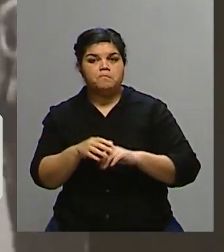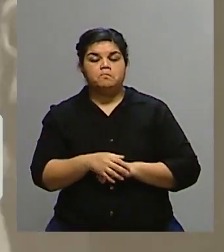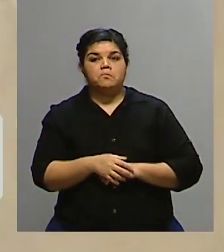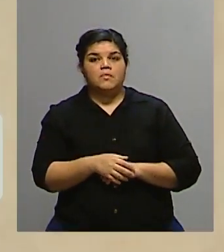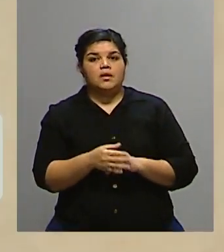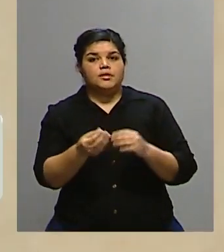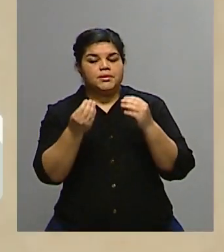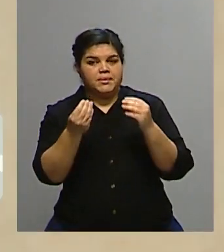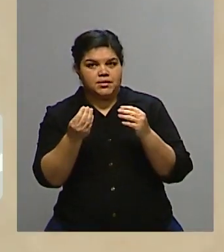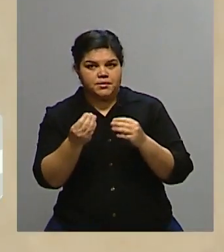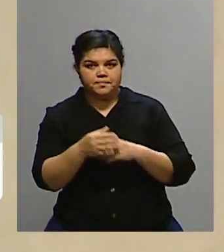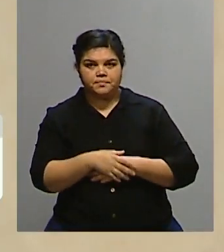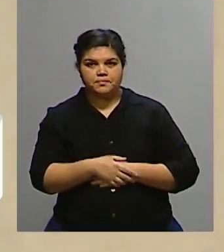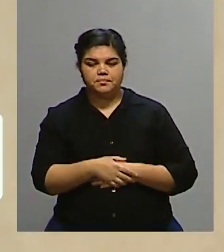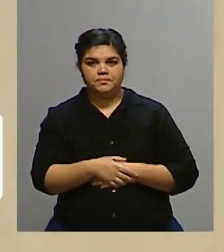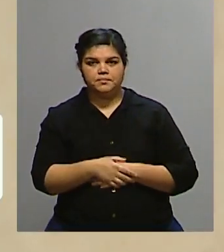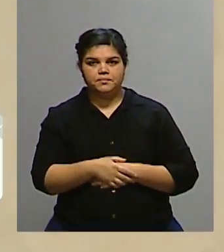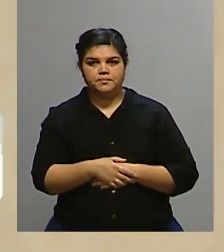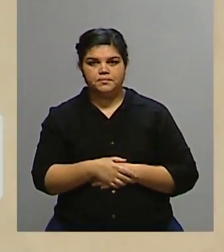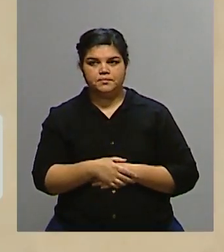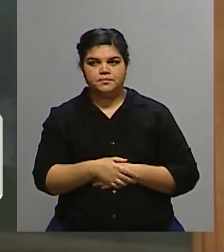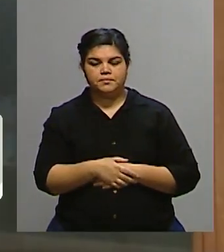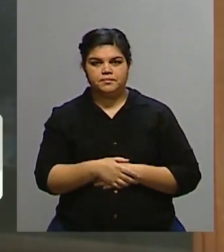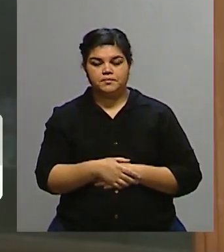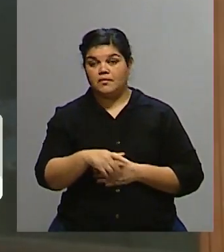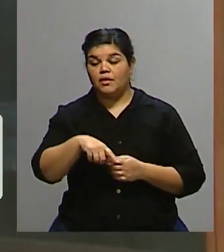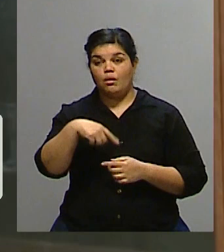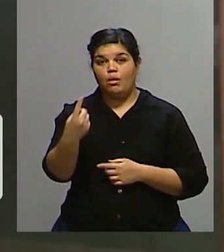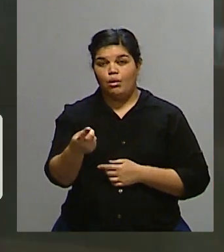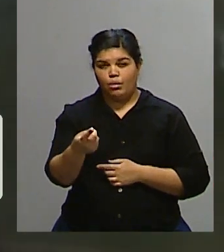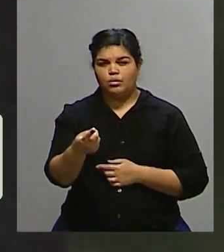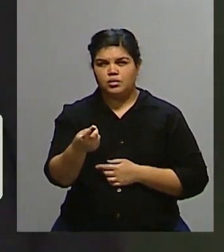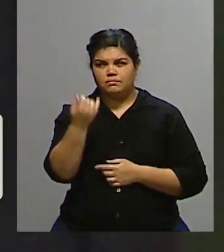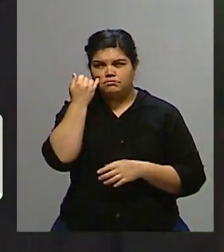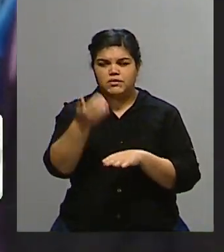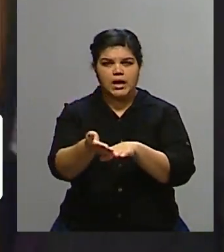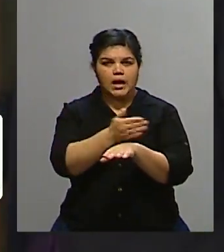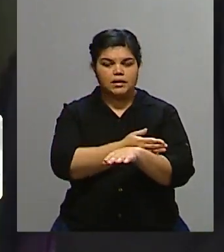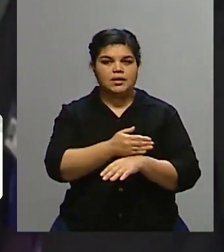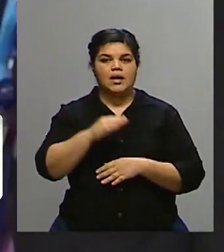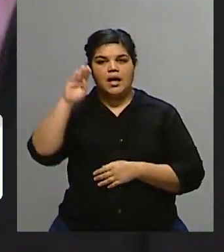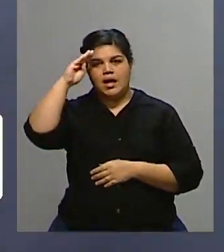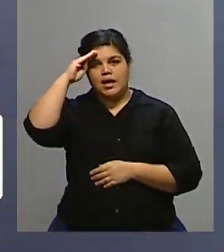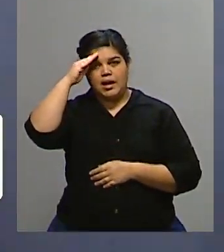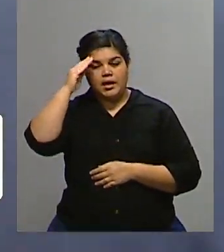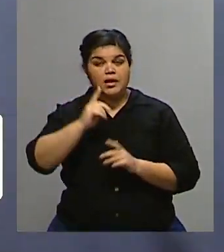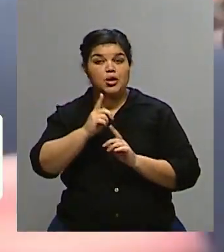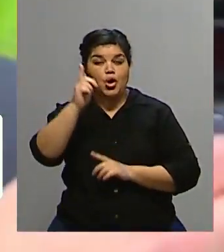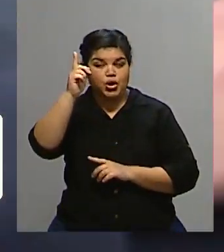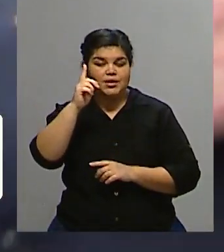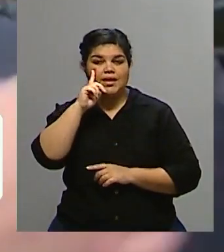Y en otra de las naciones, como decíamos hace un momento, Irlanda del Norte, que tiene un fuerte